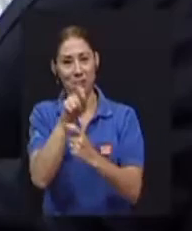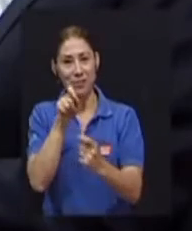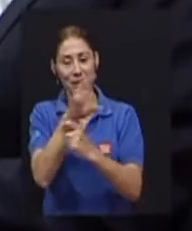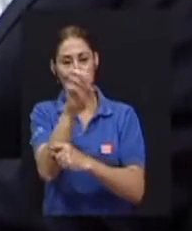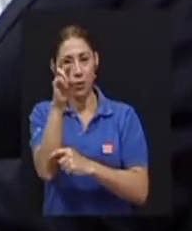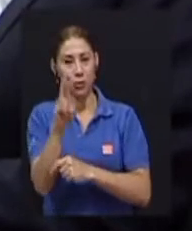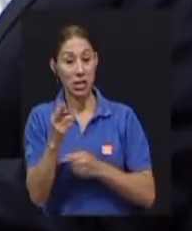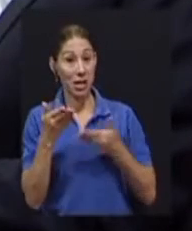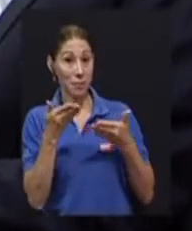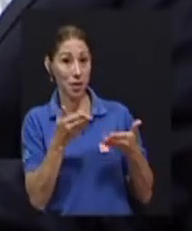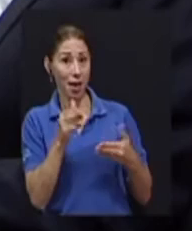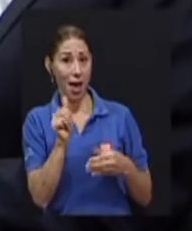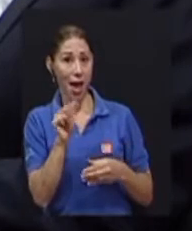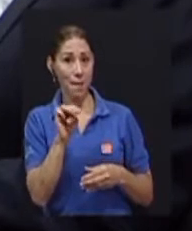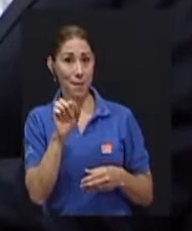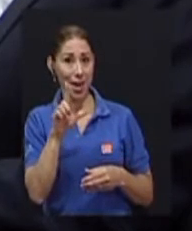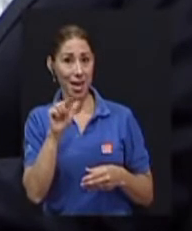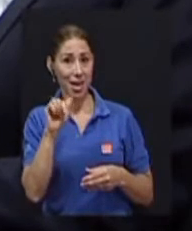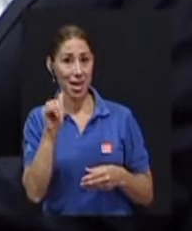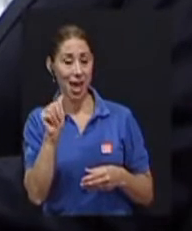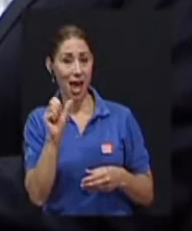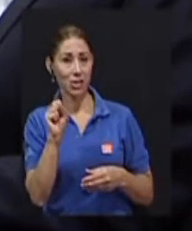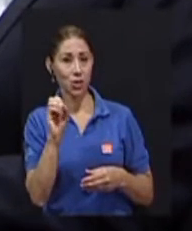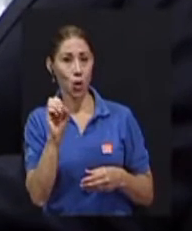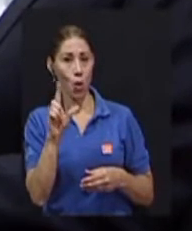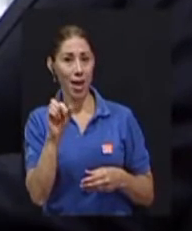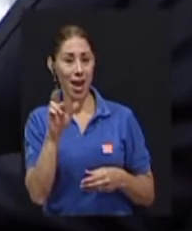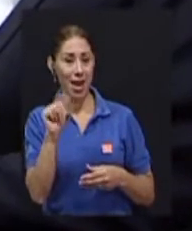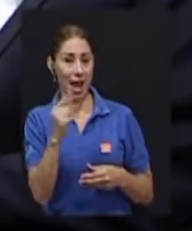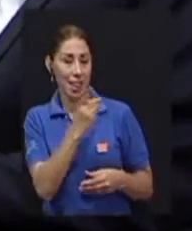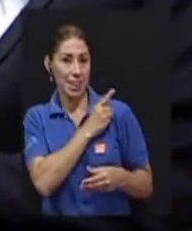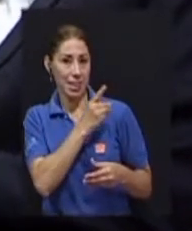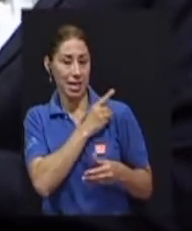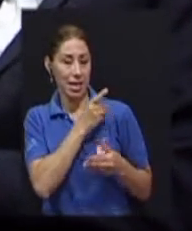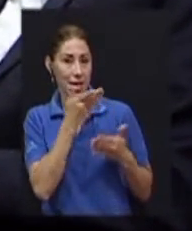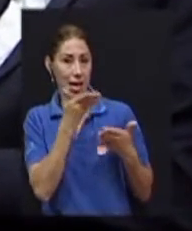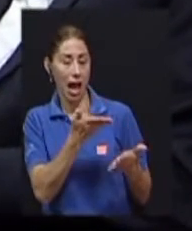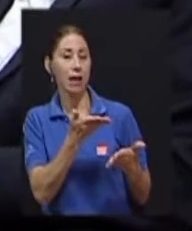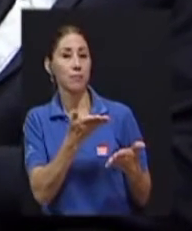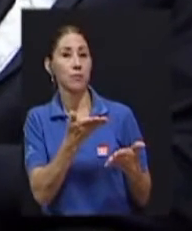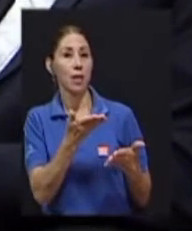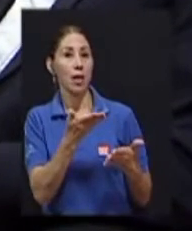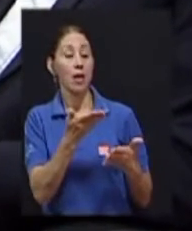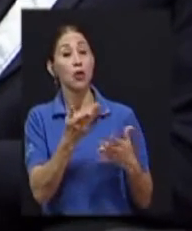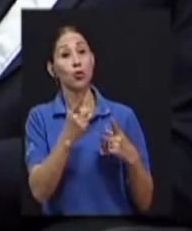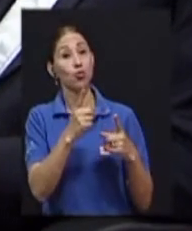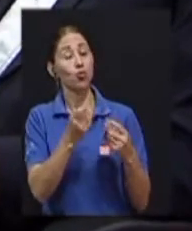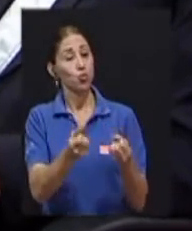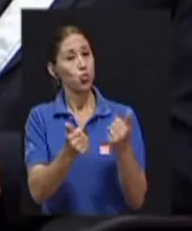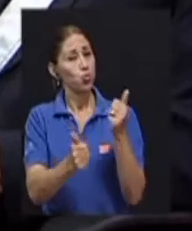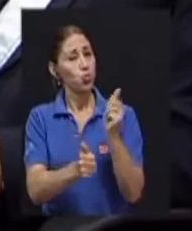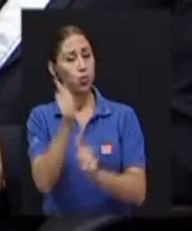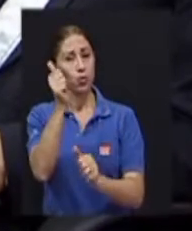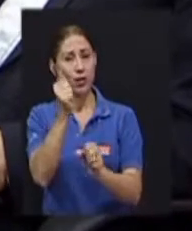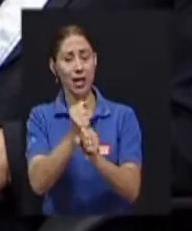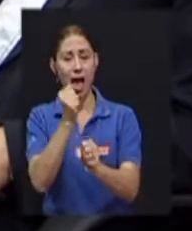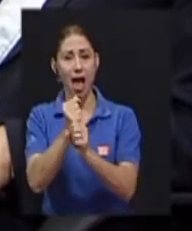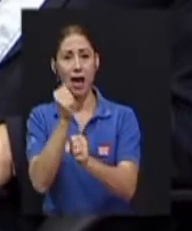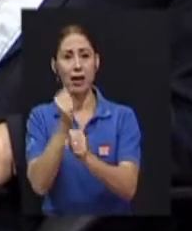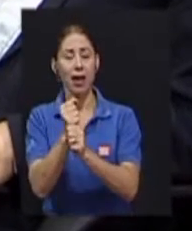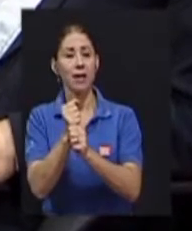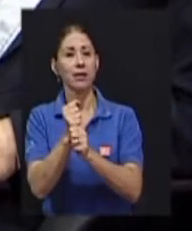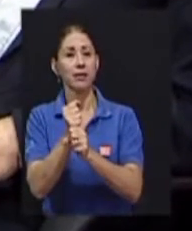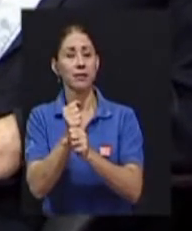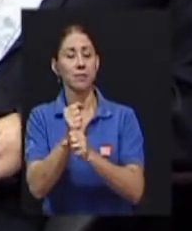dirige buena parte de las tareas que se están haciendo